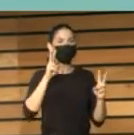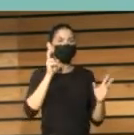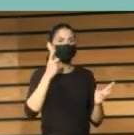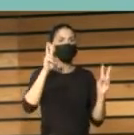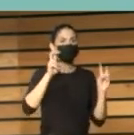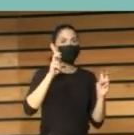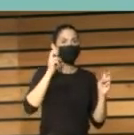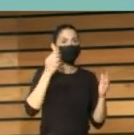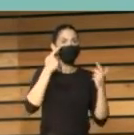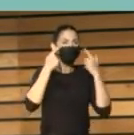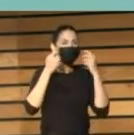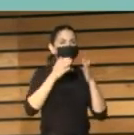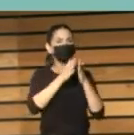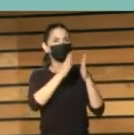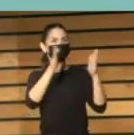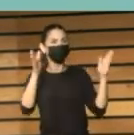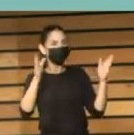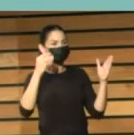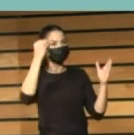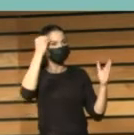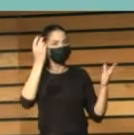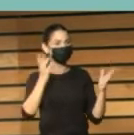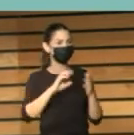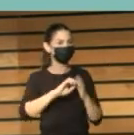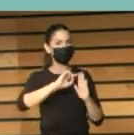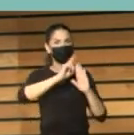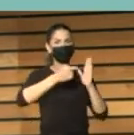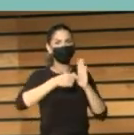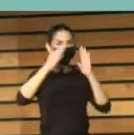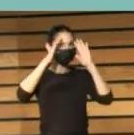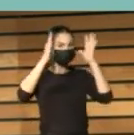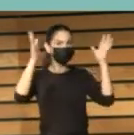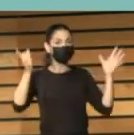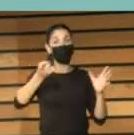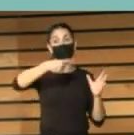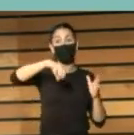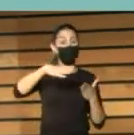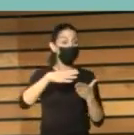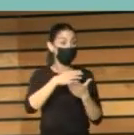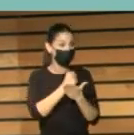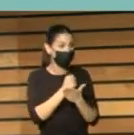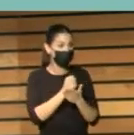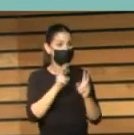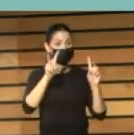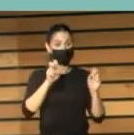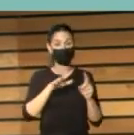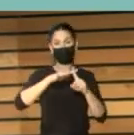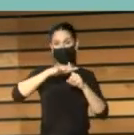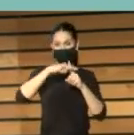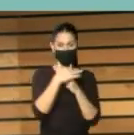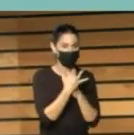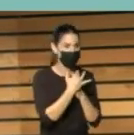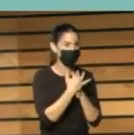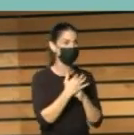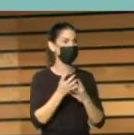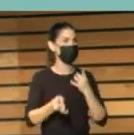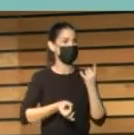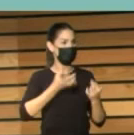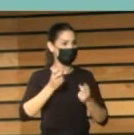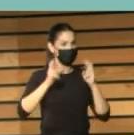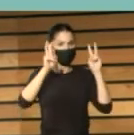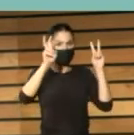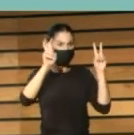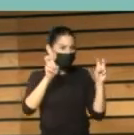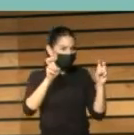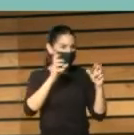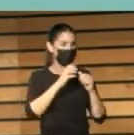mirada mucho más abierta, más sistémica, más completa, en la que todos tengamos presente todo este tipo de fórmulas y de factores